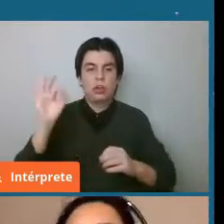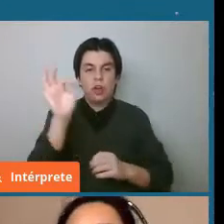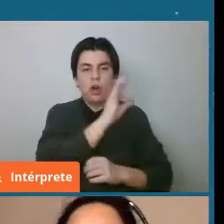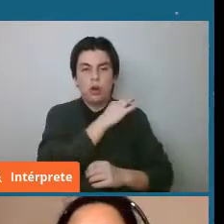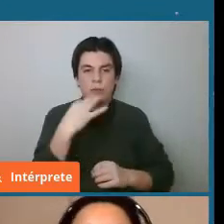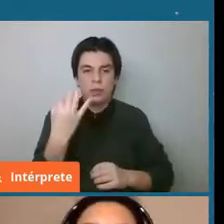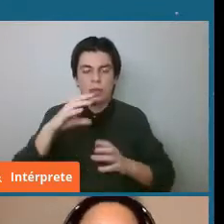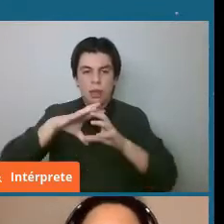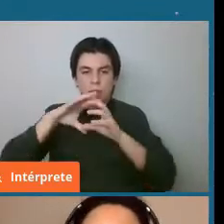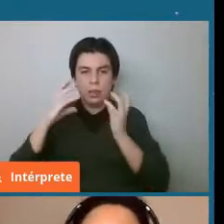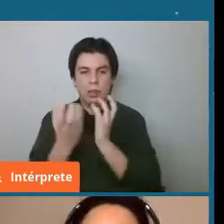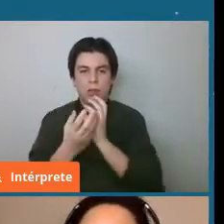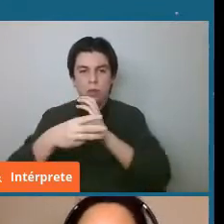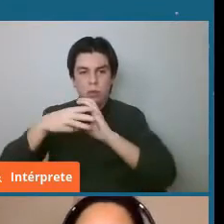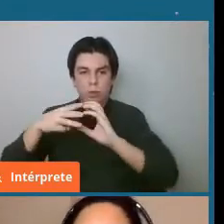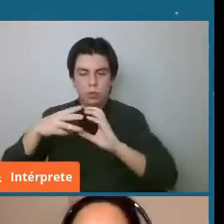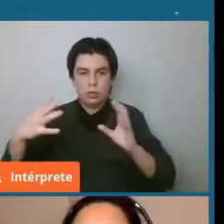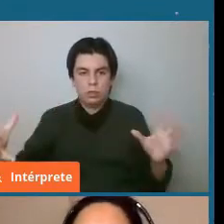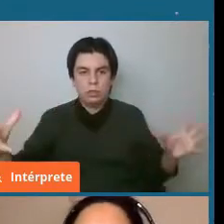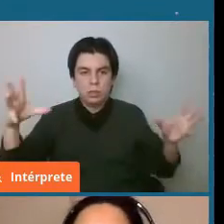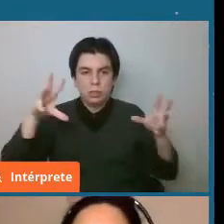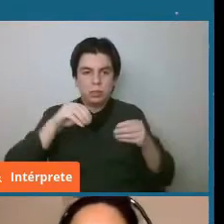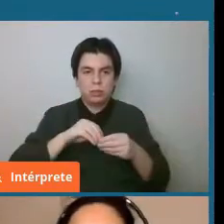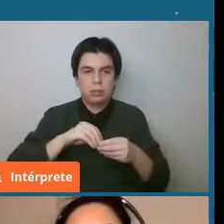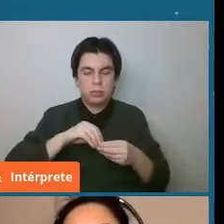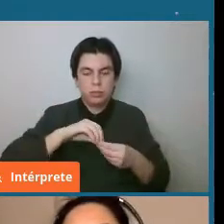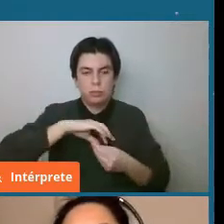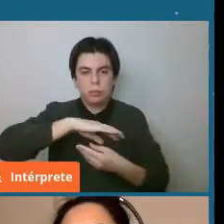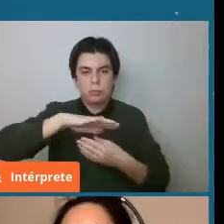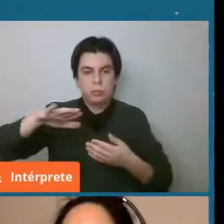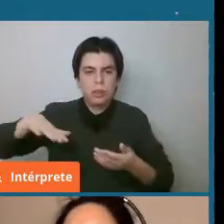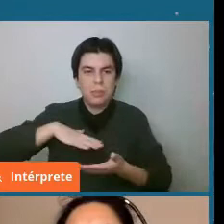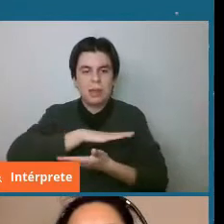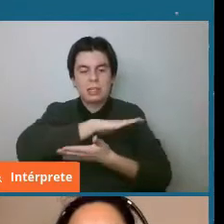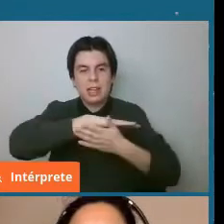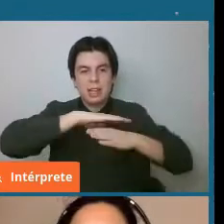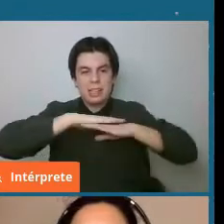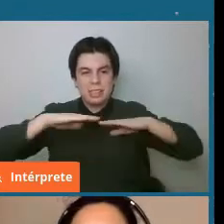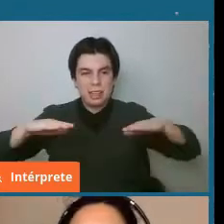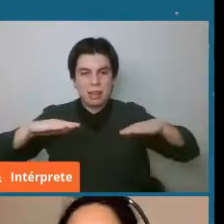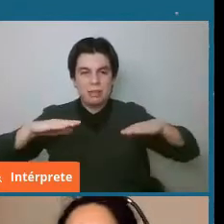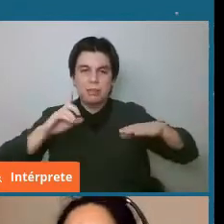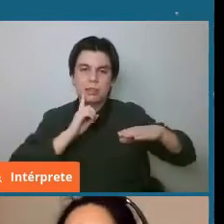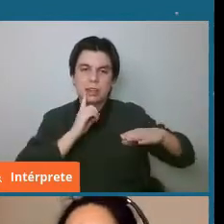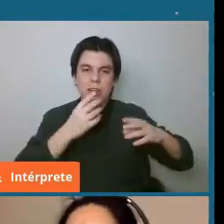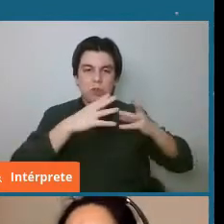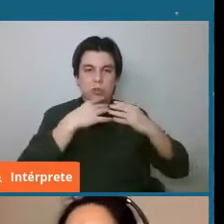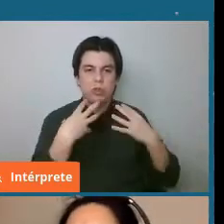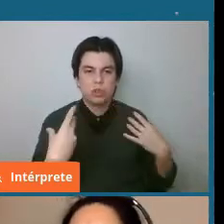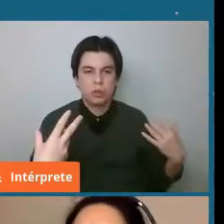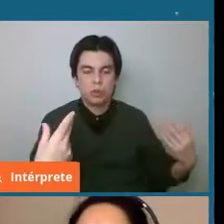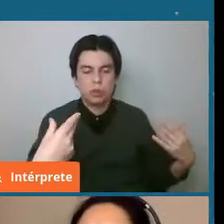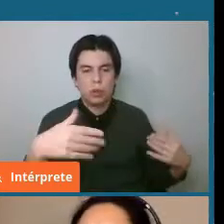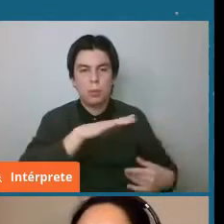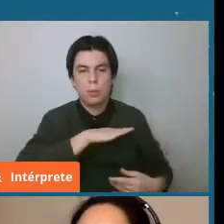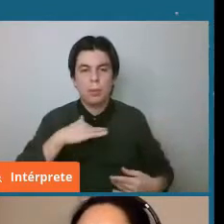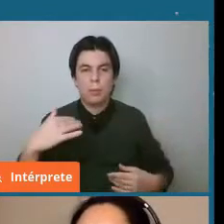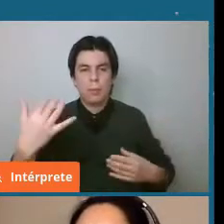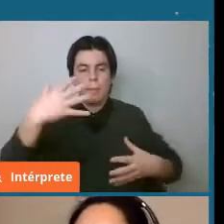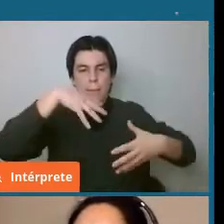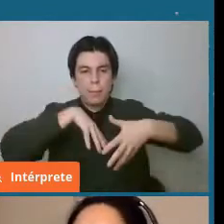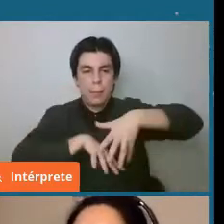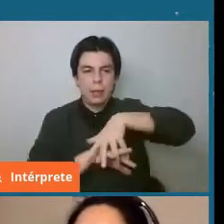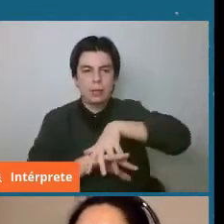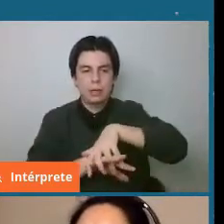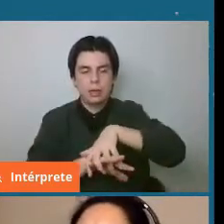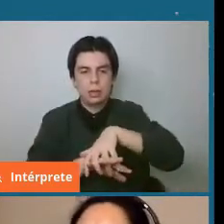en el cual queda esta configuración con un cinturón de asteroides más mezclado entonces y acá tenemos entonces la